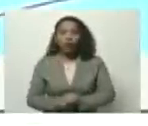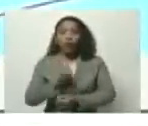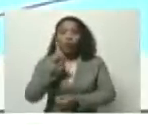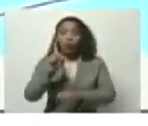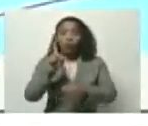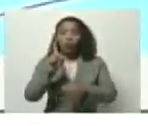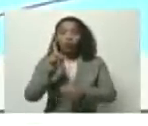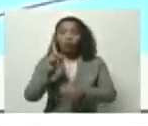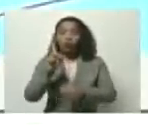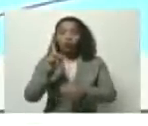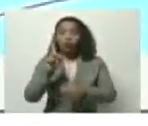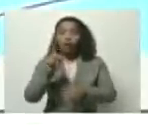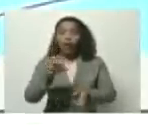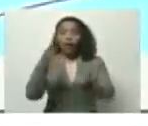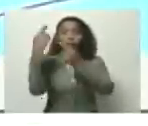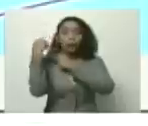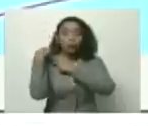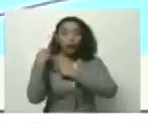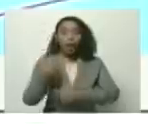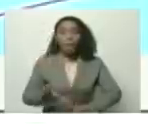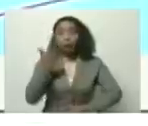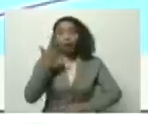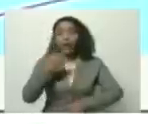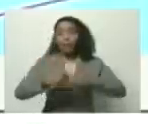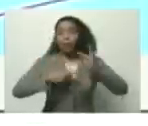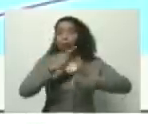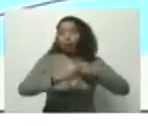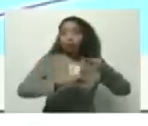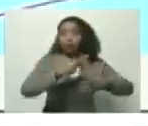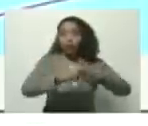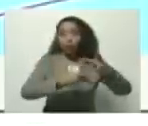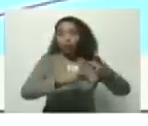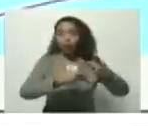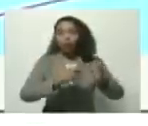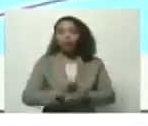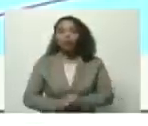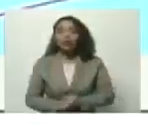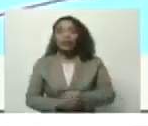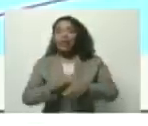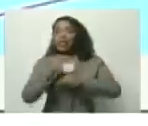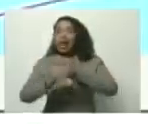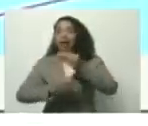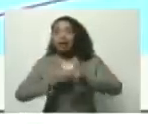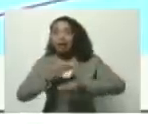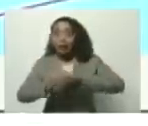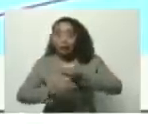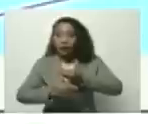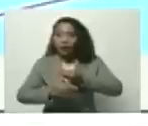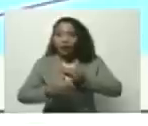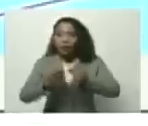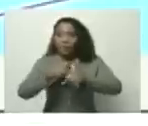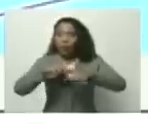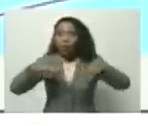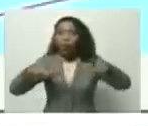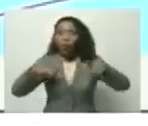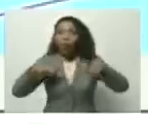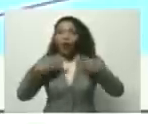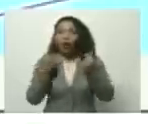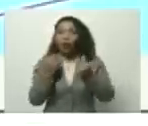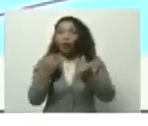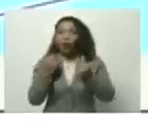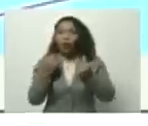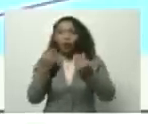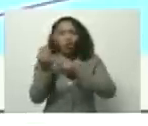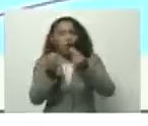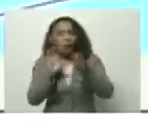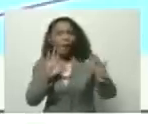muy importante en los procesos productivos y en la consolidación del crecimiento económico a través de